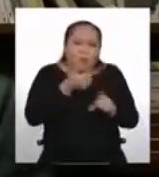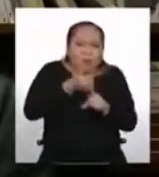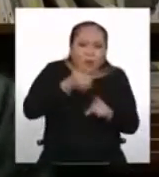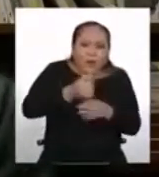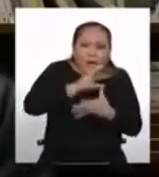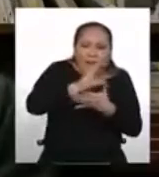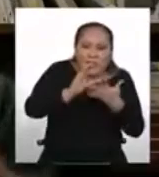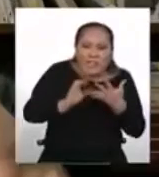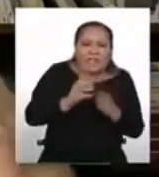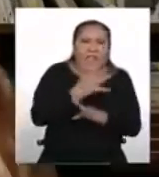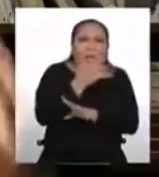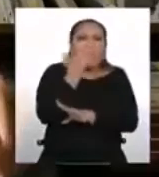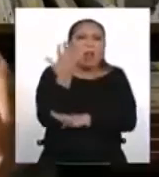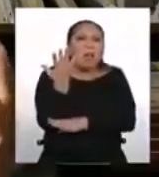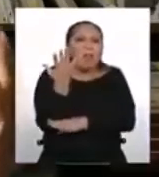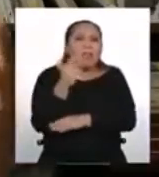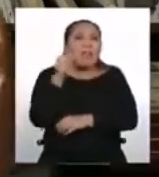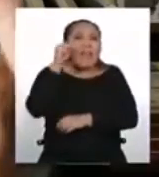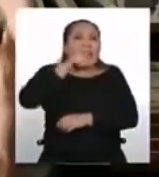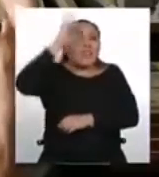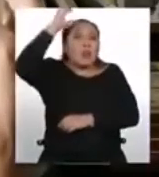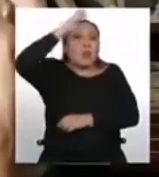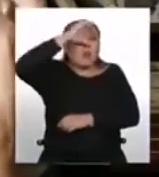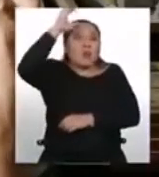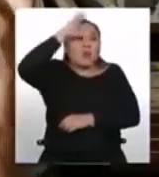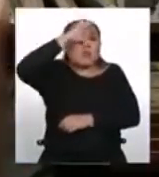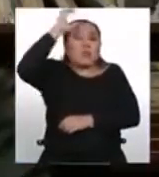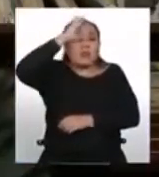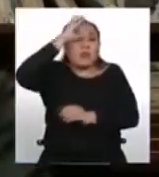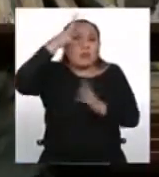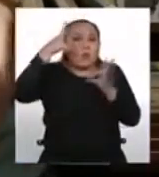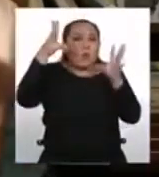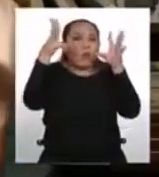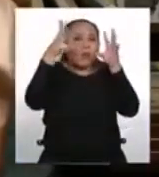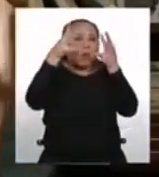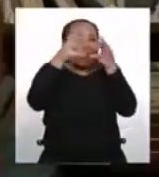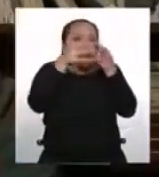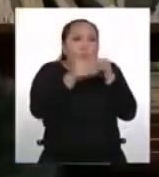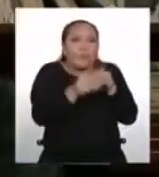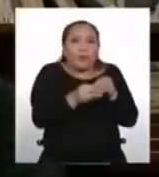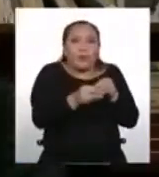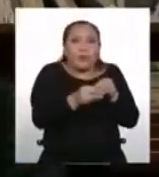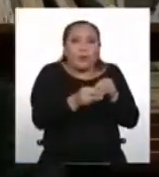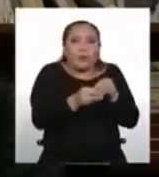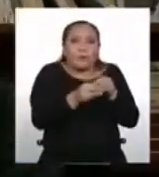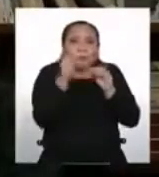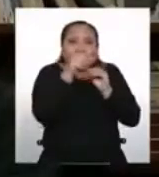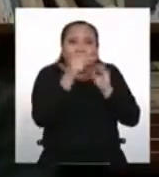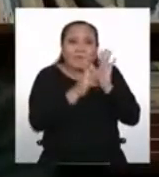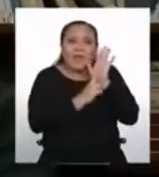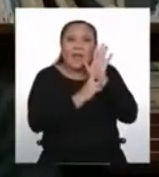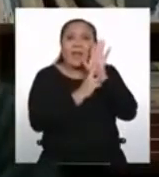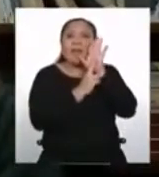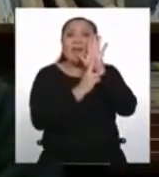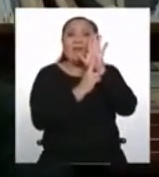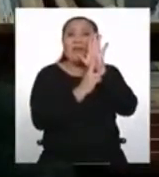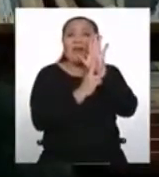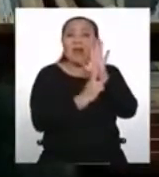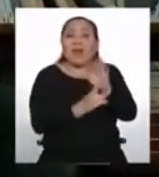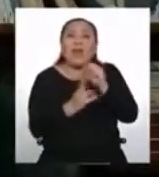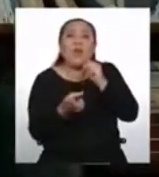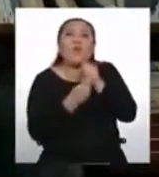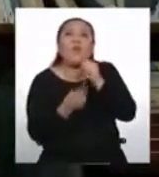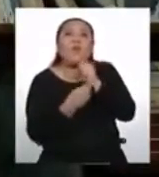plantas, todo ese conocimiento está condensado, está reflejado, está